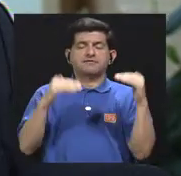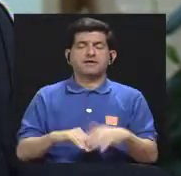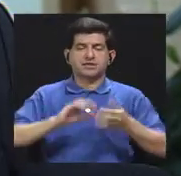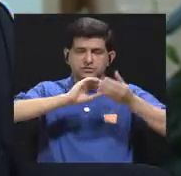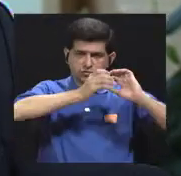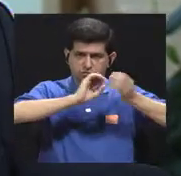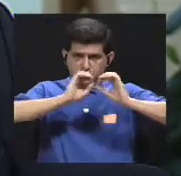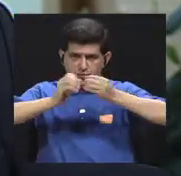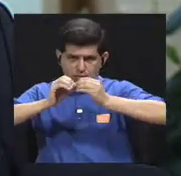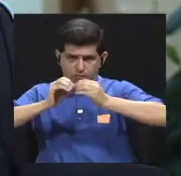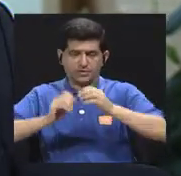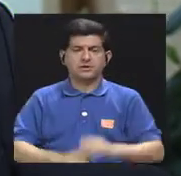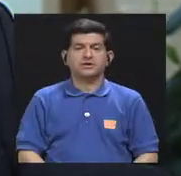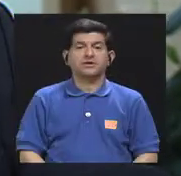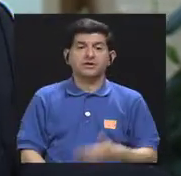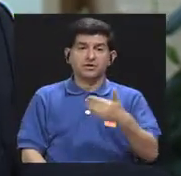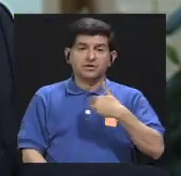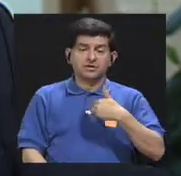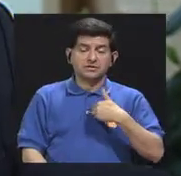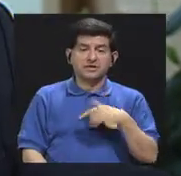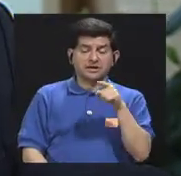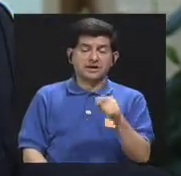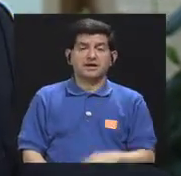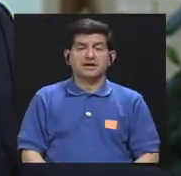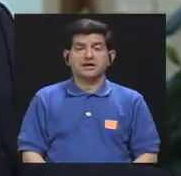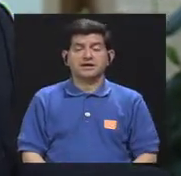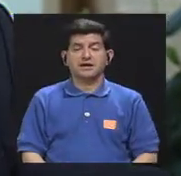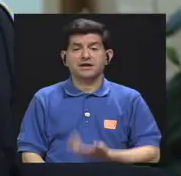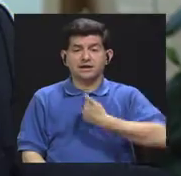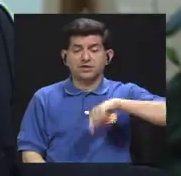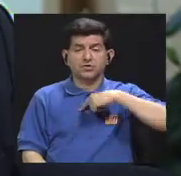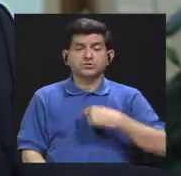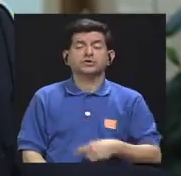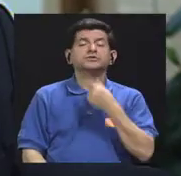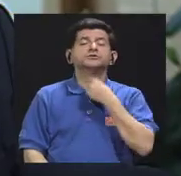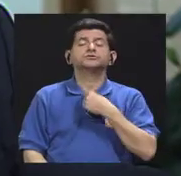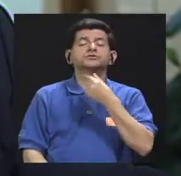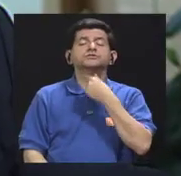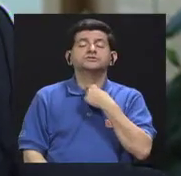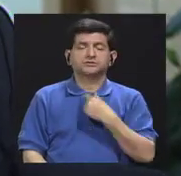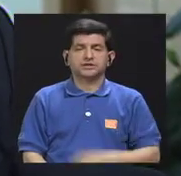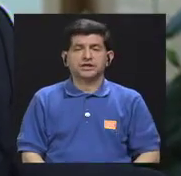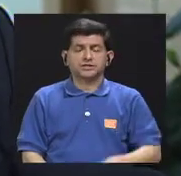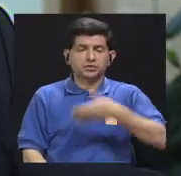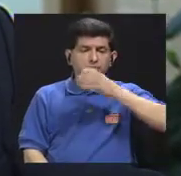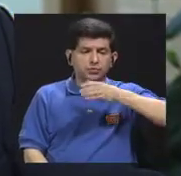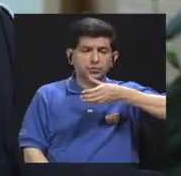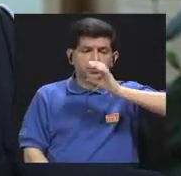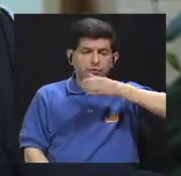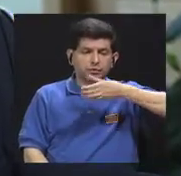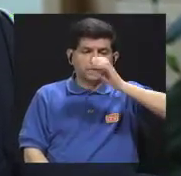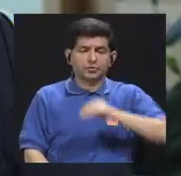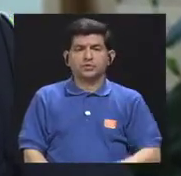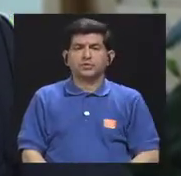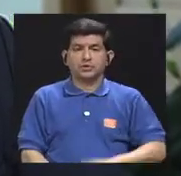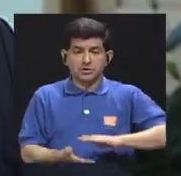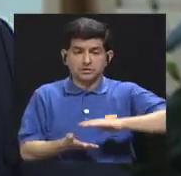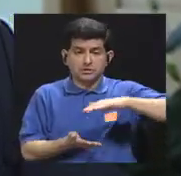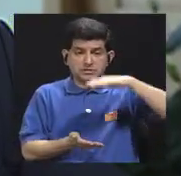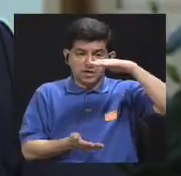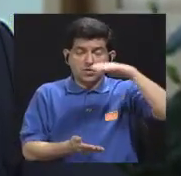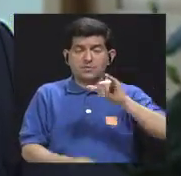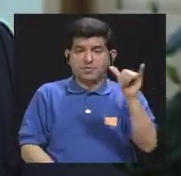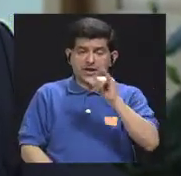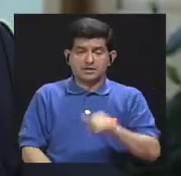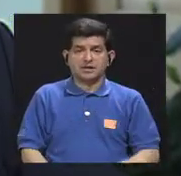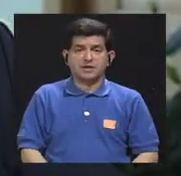cantidades. Entonces, vamos a tener sed, mayor ingestión de líquidos, se aumenta el volumen